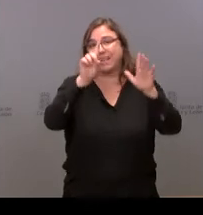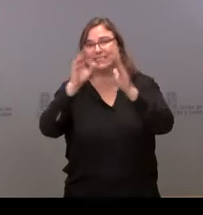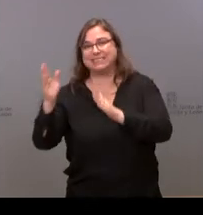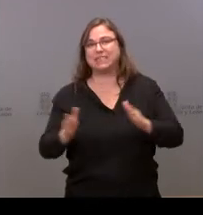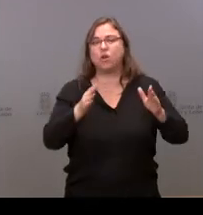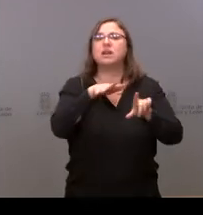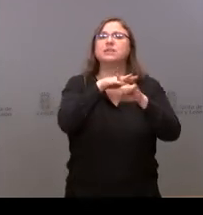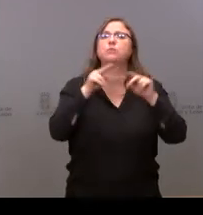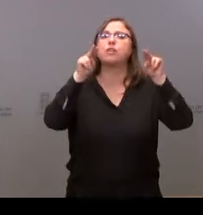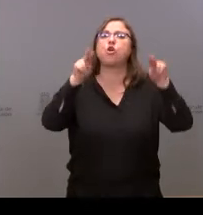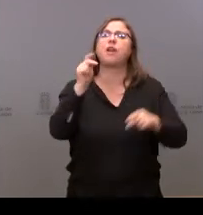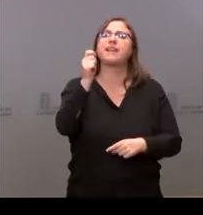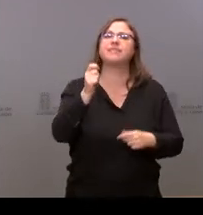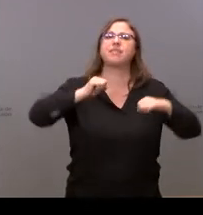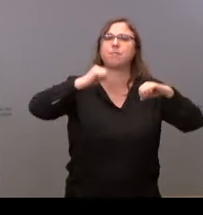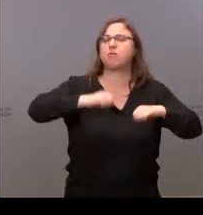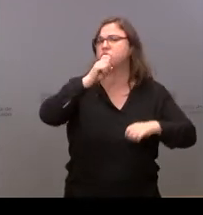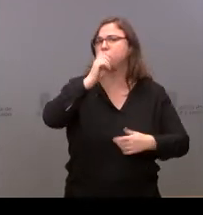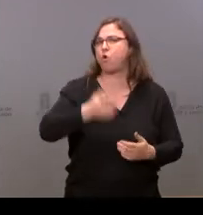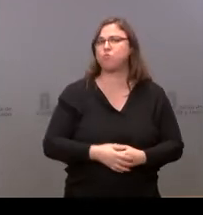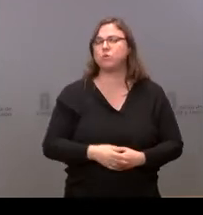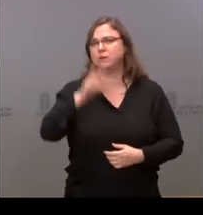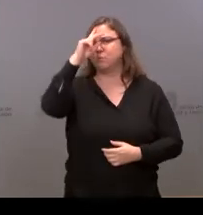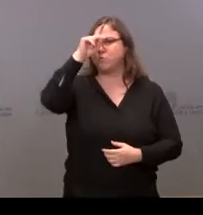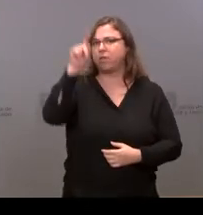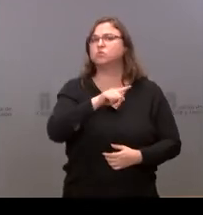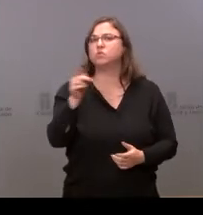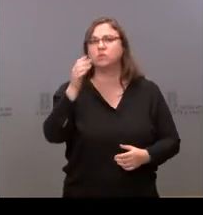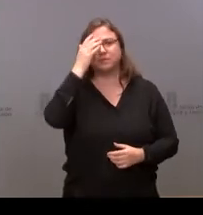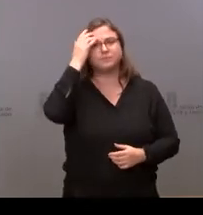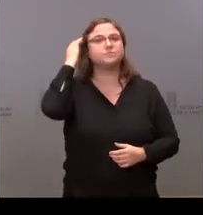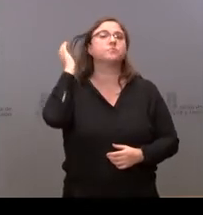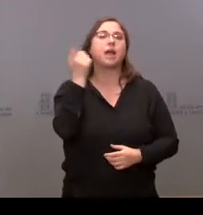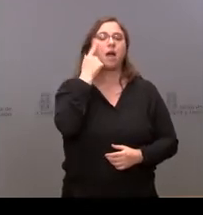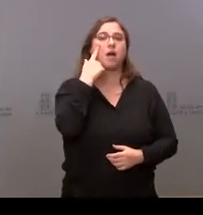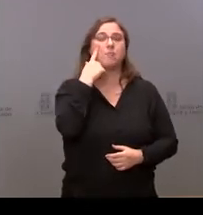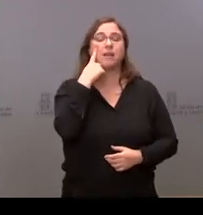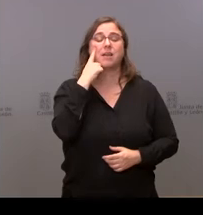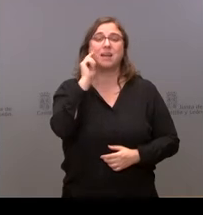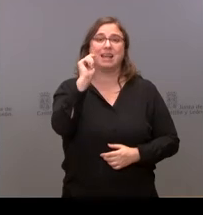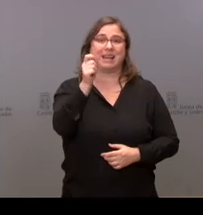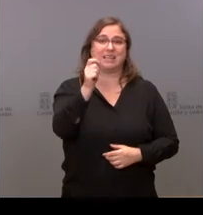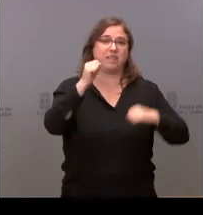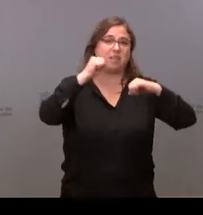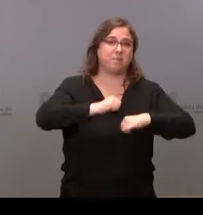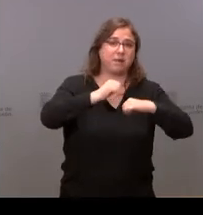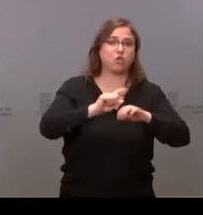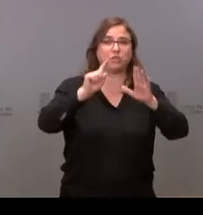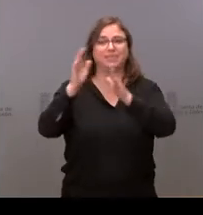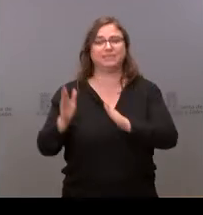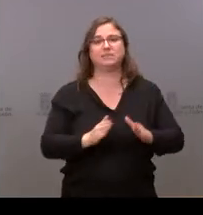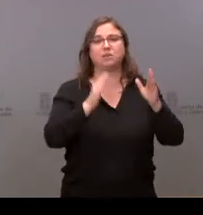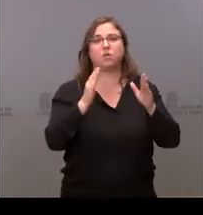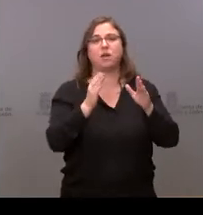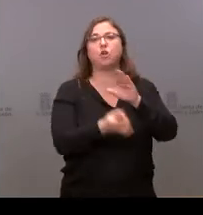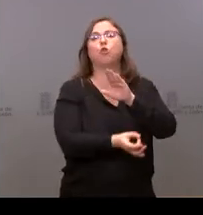cómo se encuentran si hay preocupación si no a ver las residencias en esta sexta ola evidentemente no son los